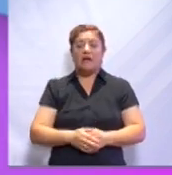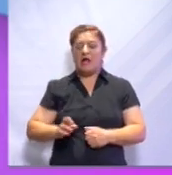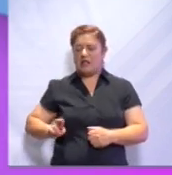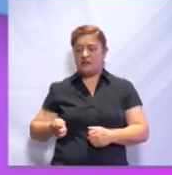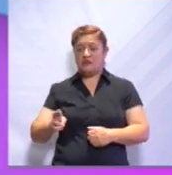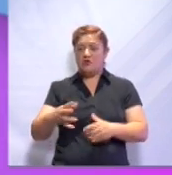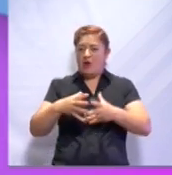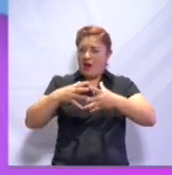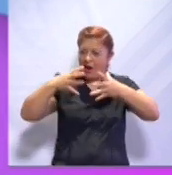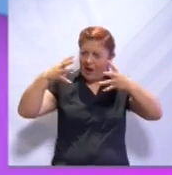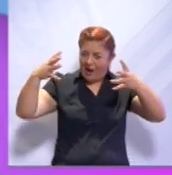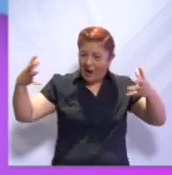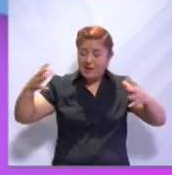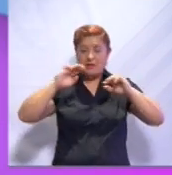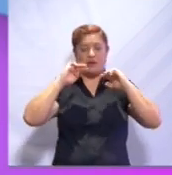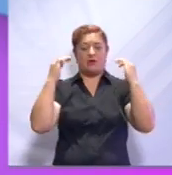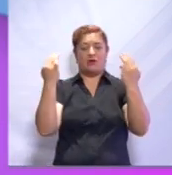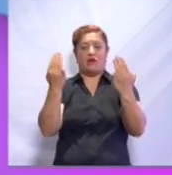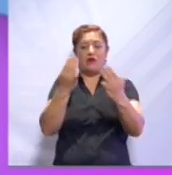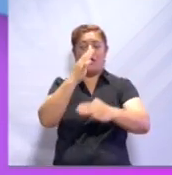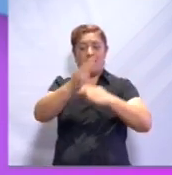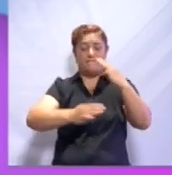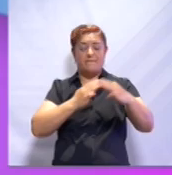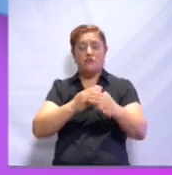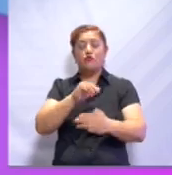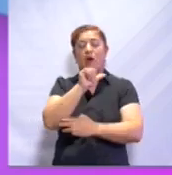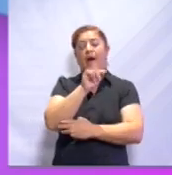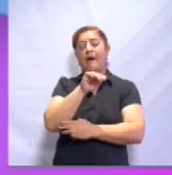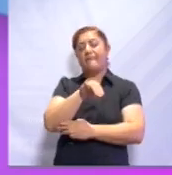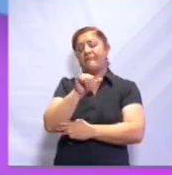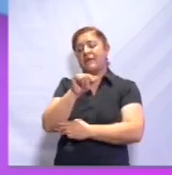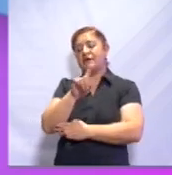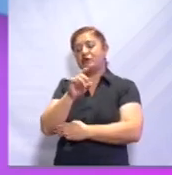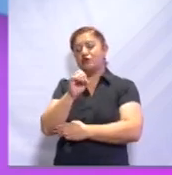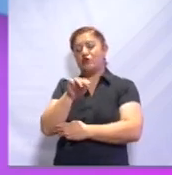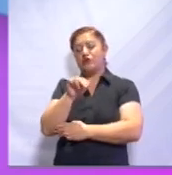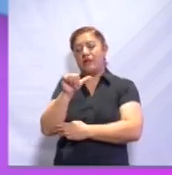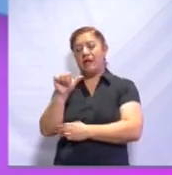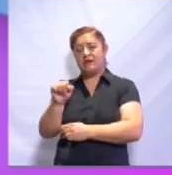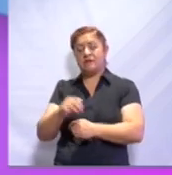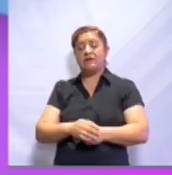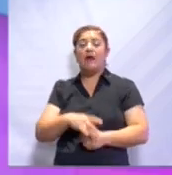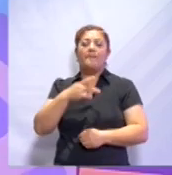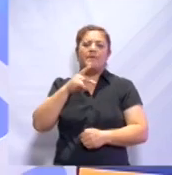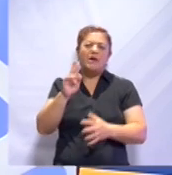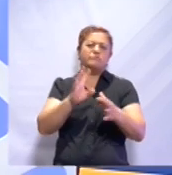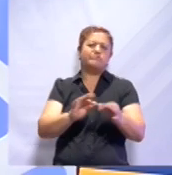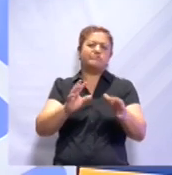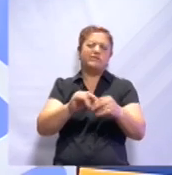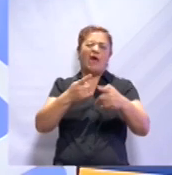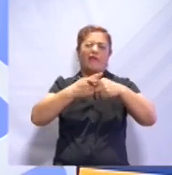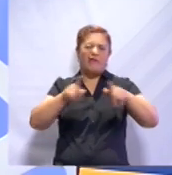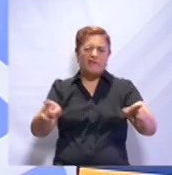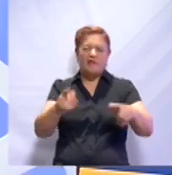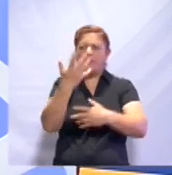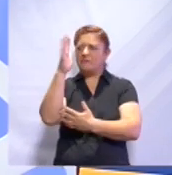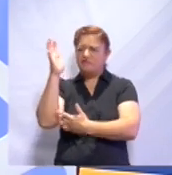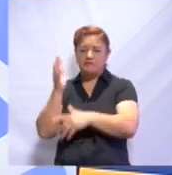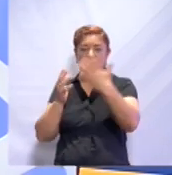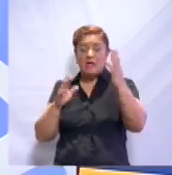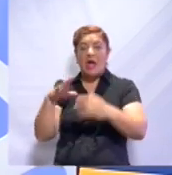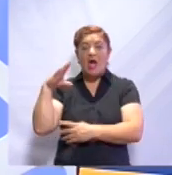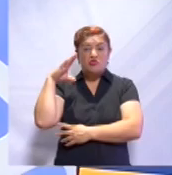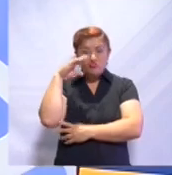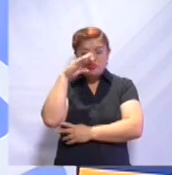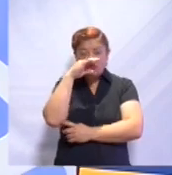más grande de todo el mundo, es el río Amazonas. Pero si hablamos de la variación en fauna, África se